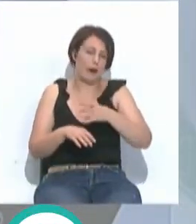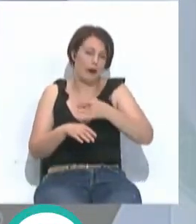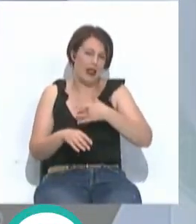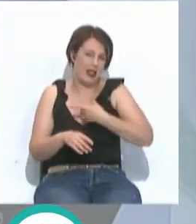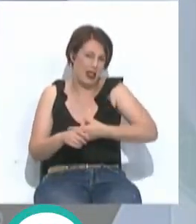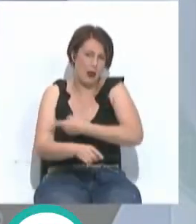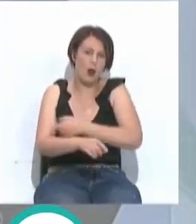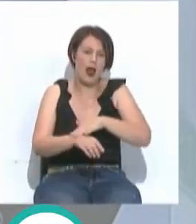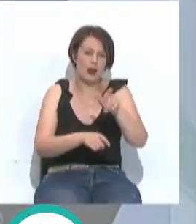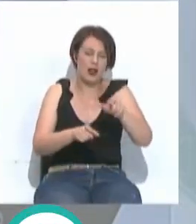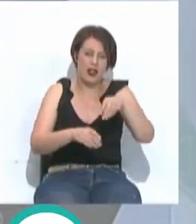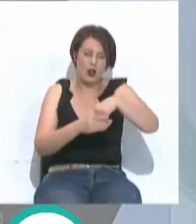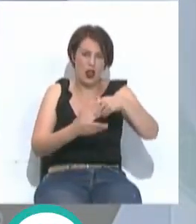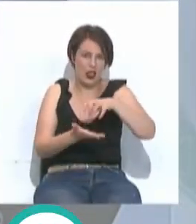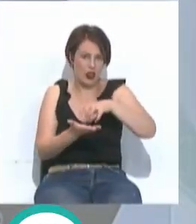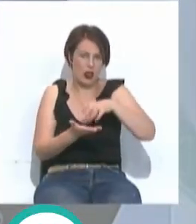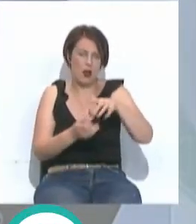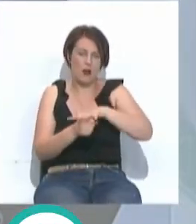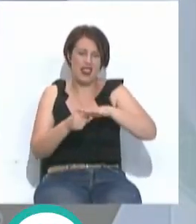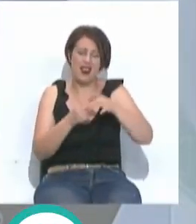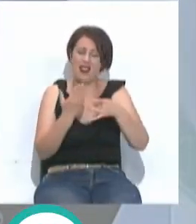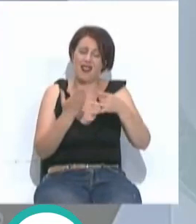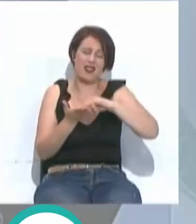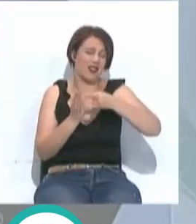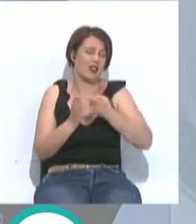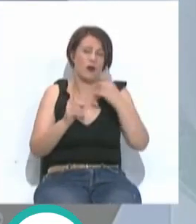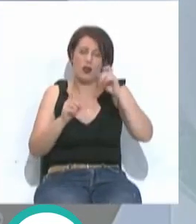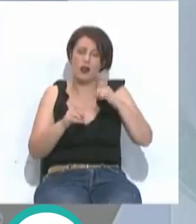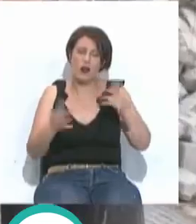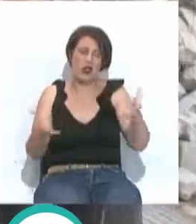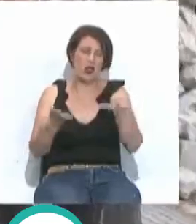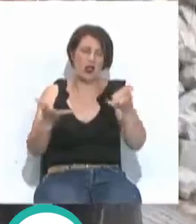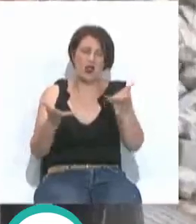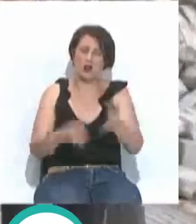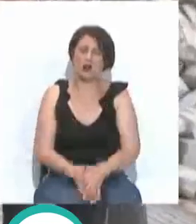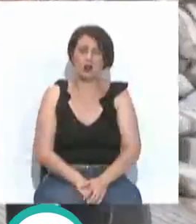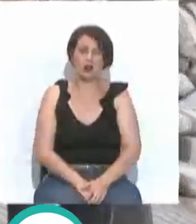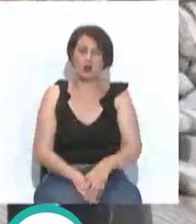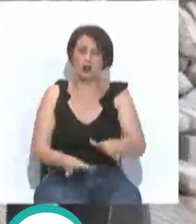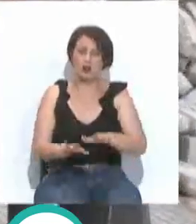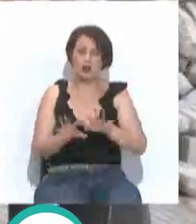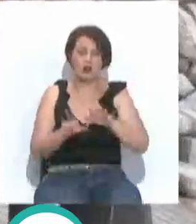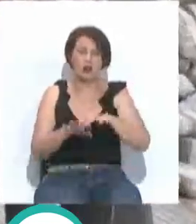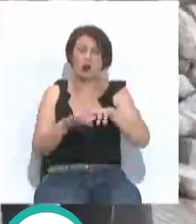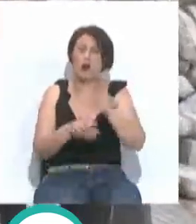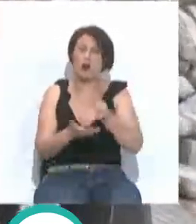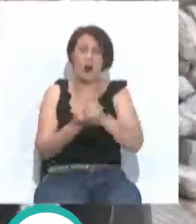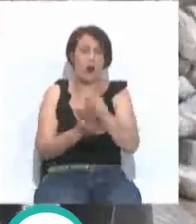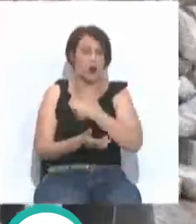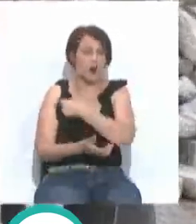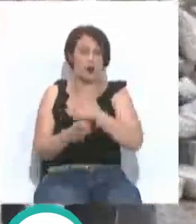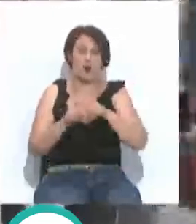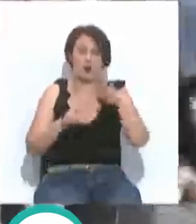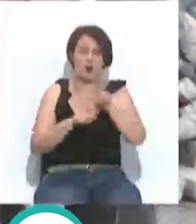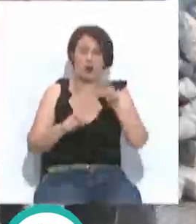provincia y la consiguiente disminución de la calidad en el sistema educativo. Nueva concentración del Comité de Empresa del